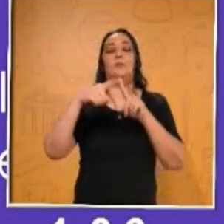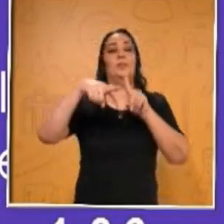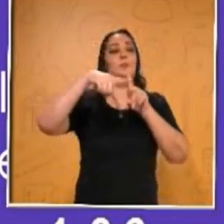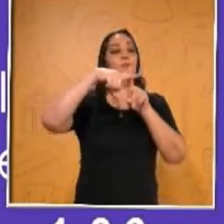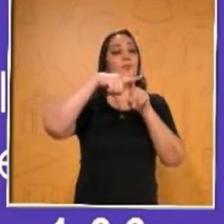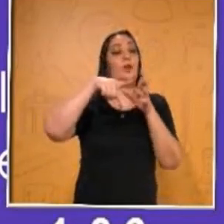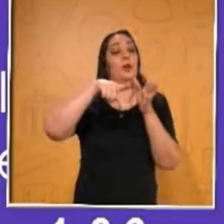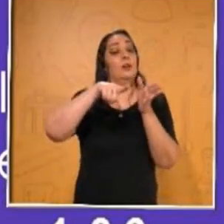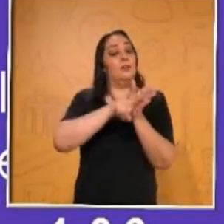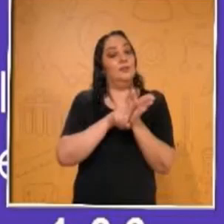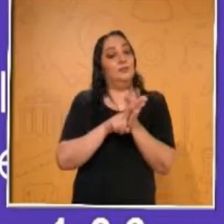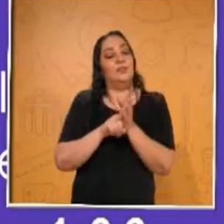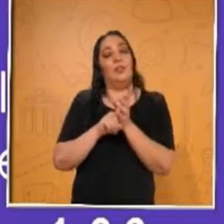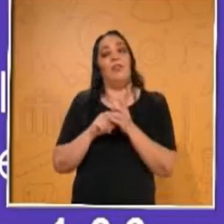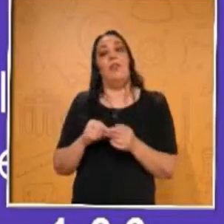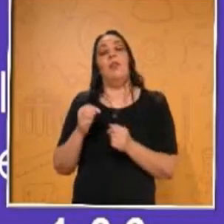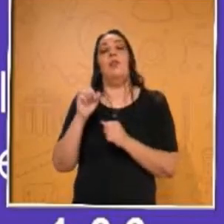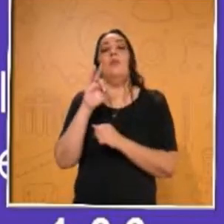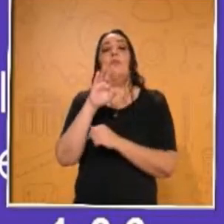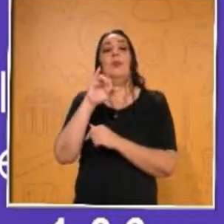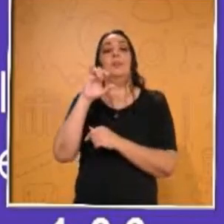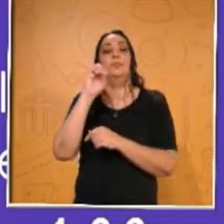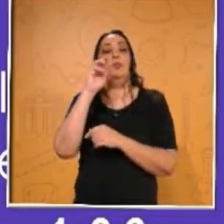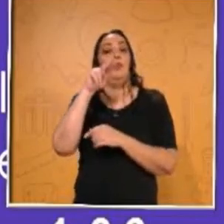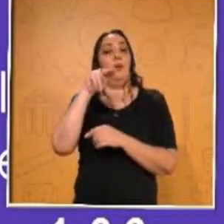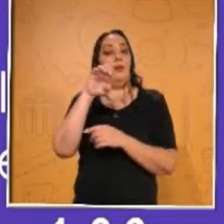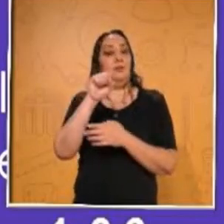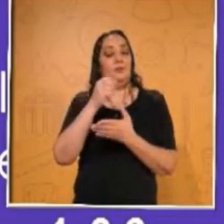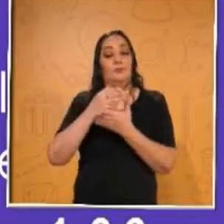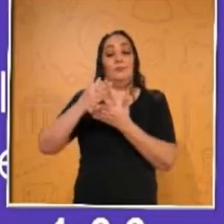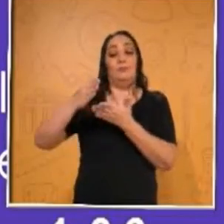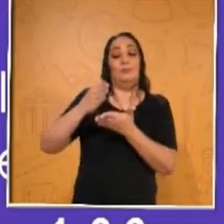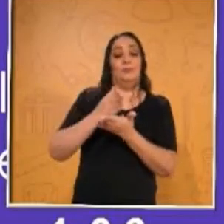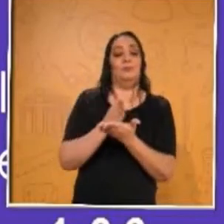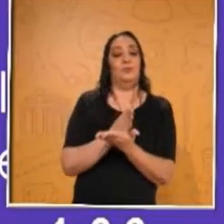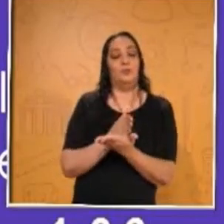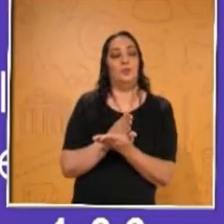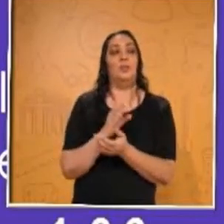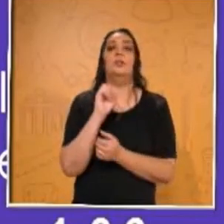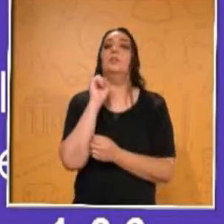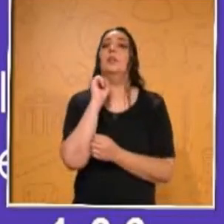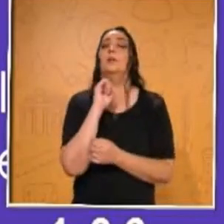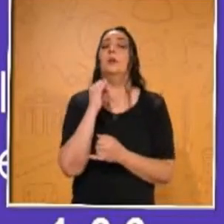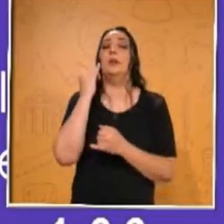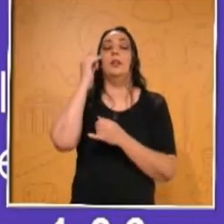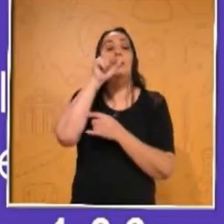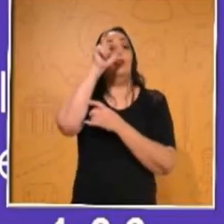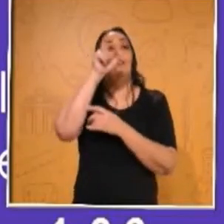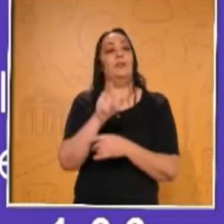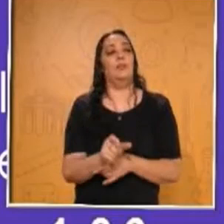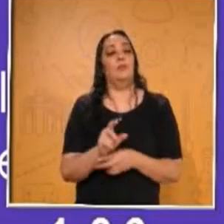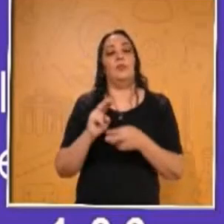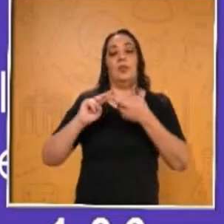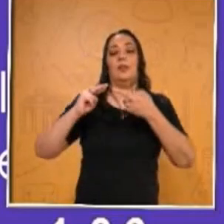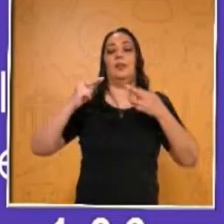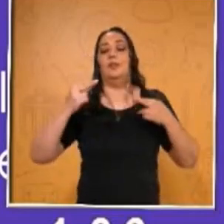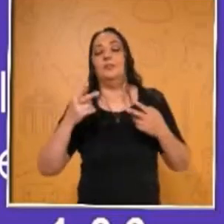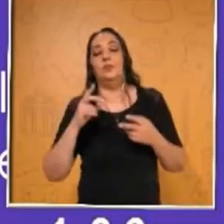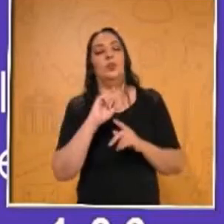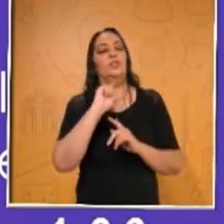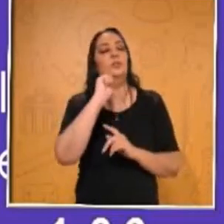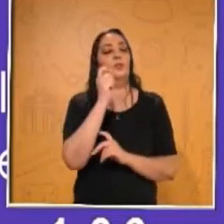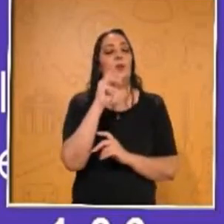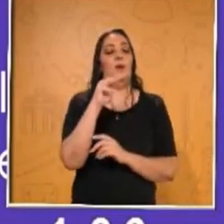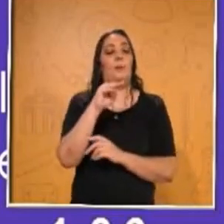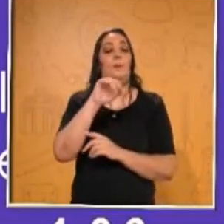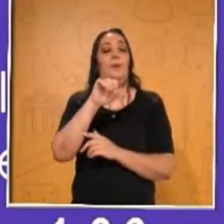fraccionarios con igual o distinto denominador. Identifica la relación entre la masa y el